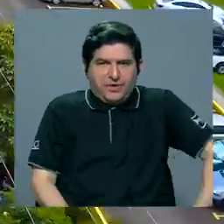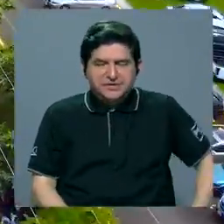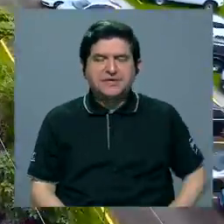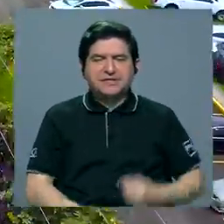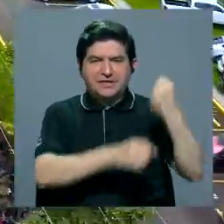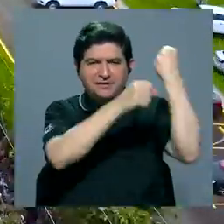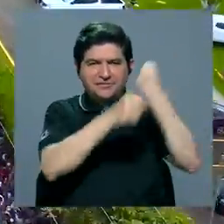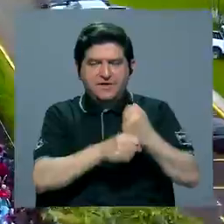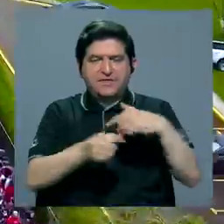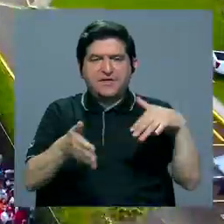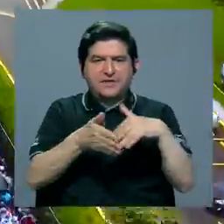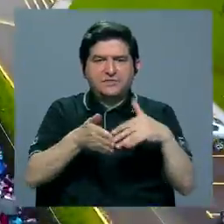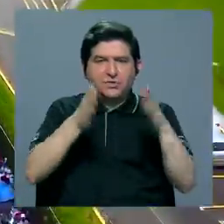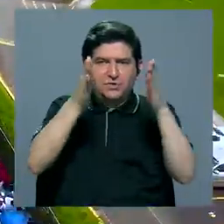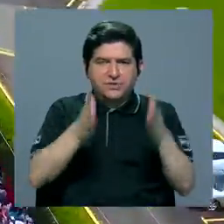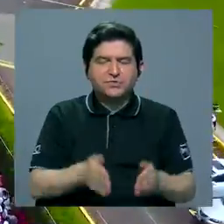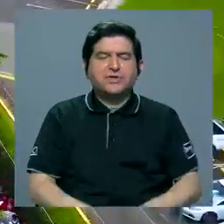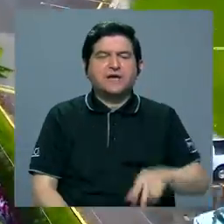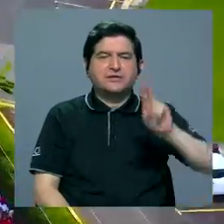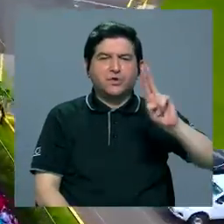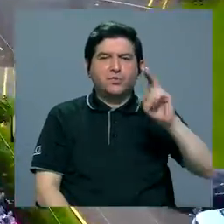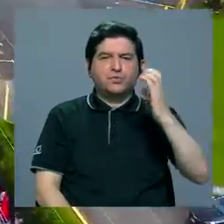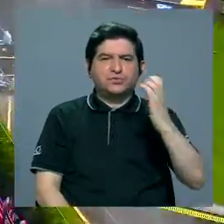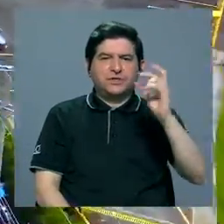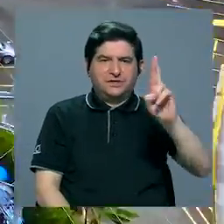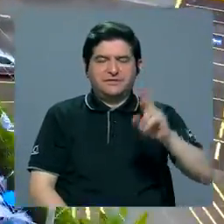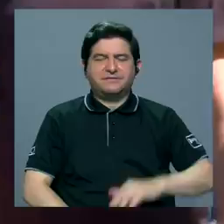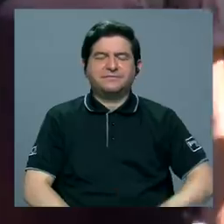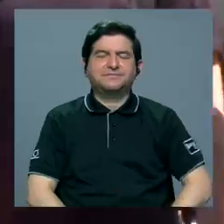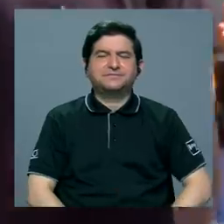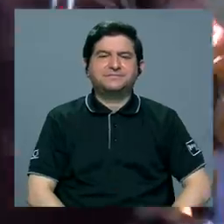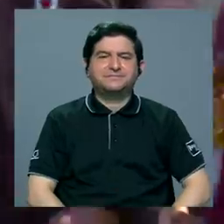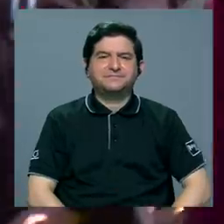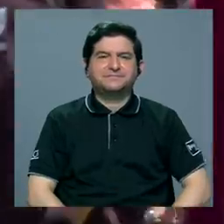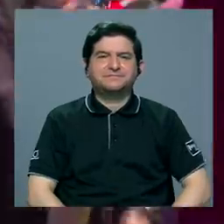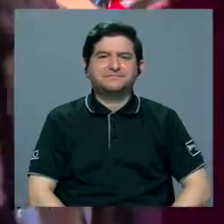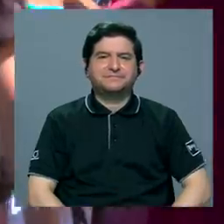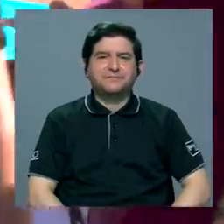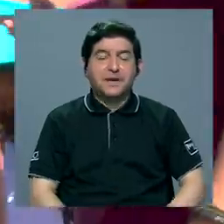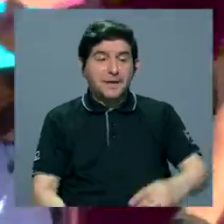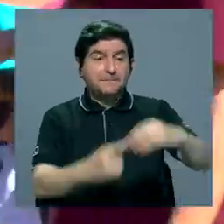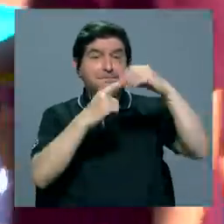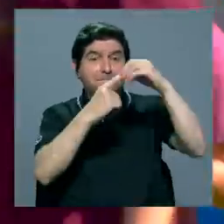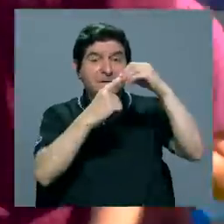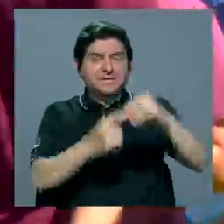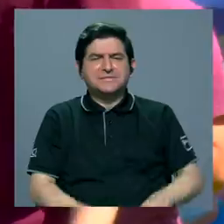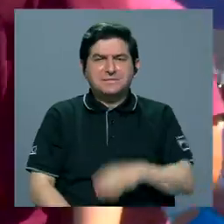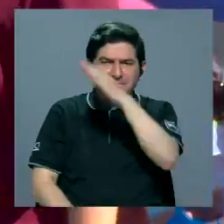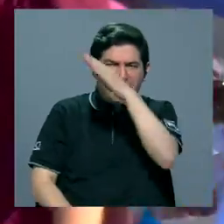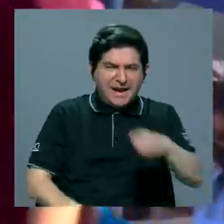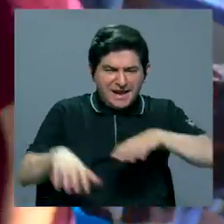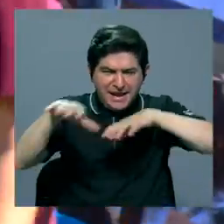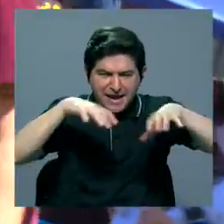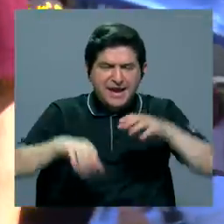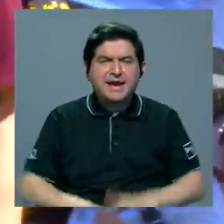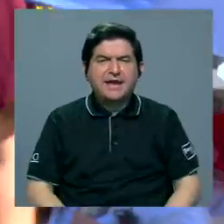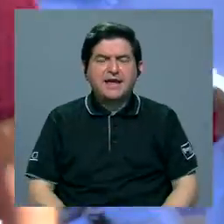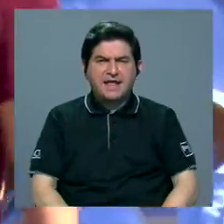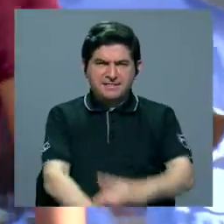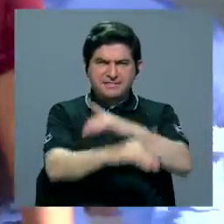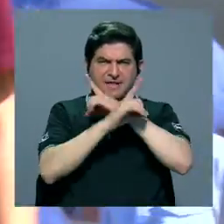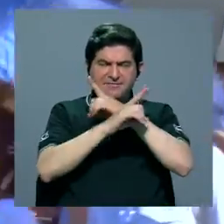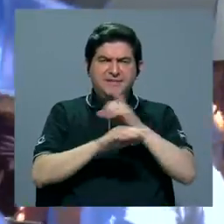de la Federación de Estudiantes de la Universidad de Costa Rica. Sus principales ejes de acción se basan en la